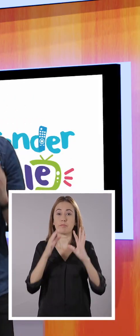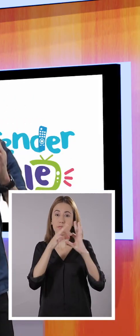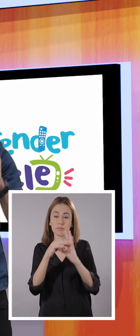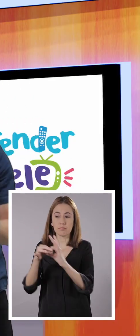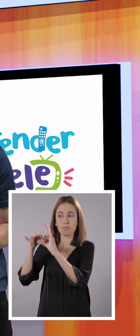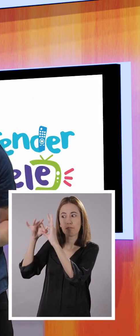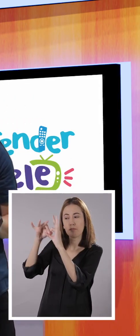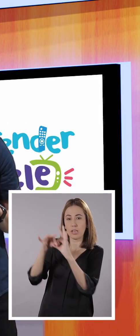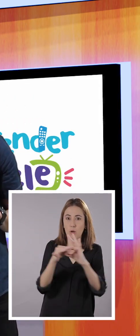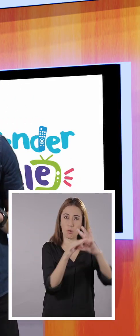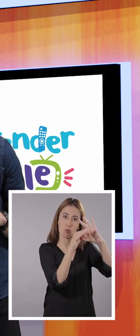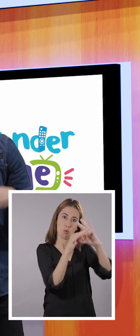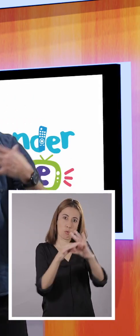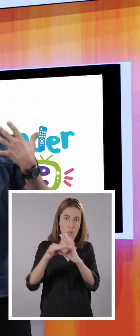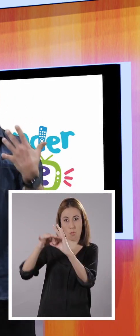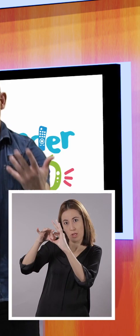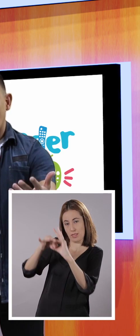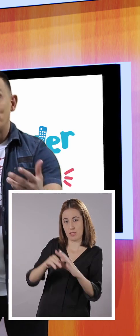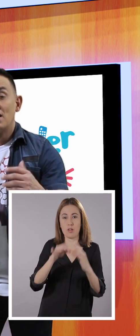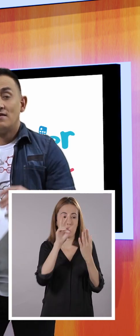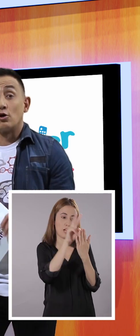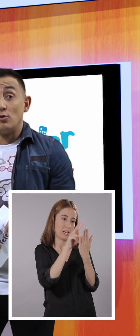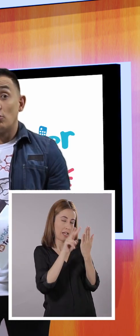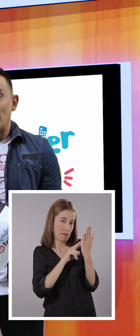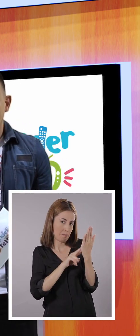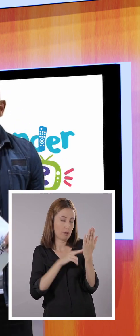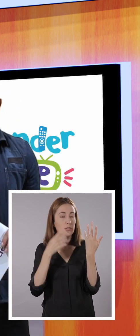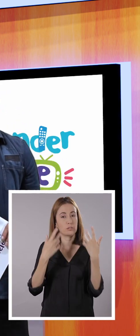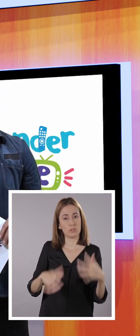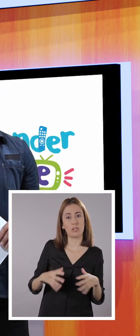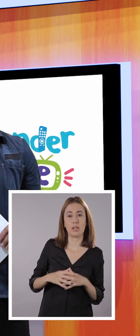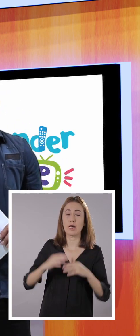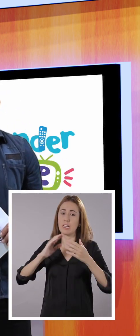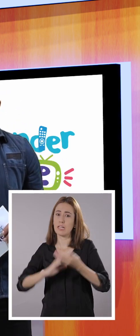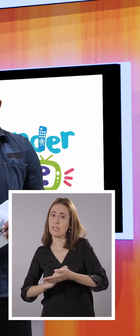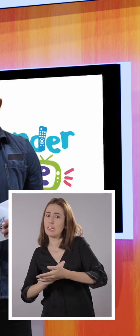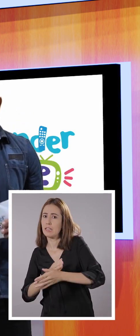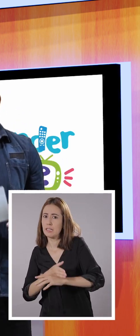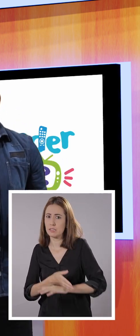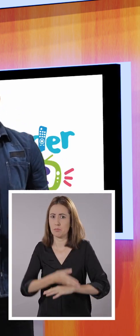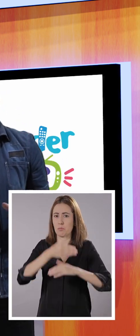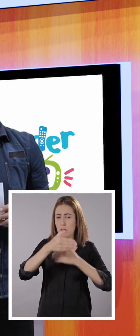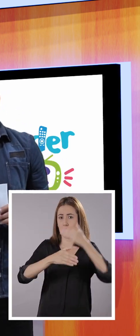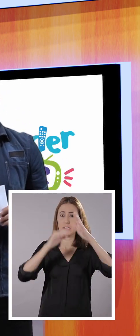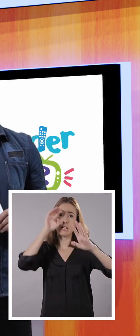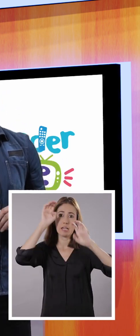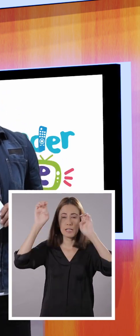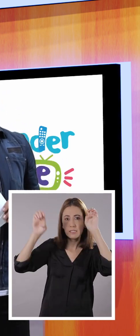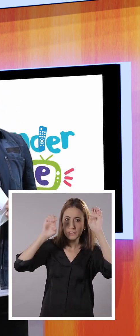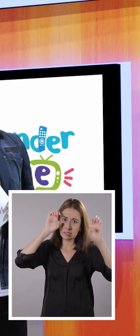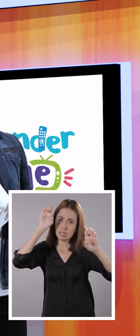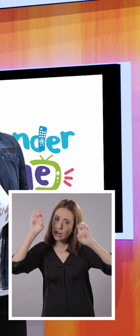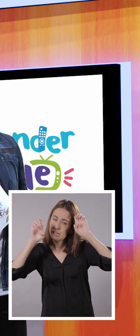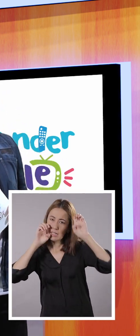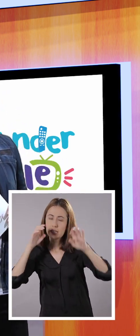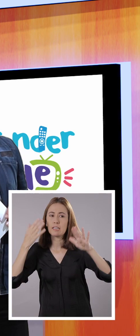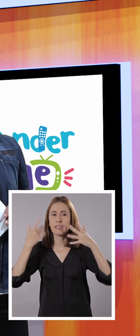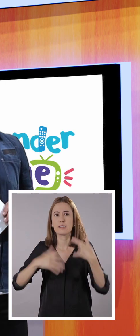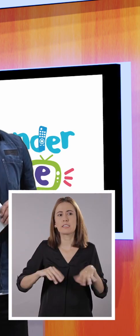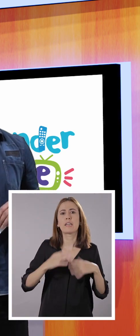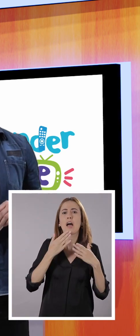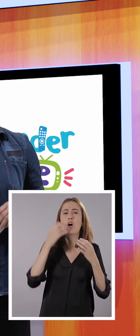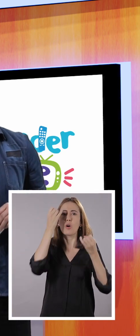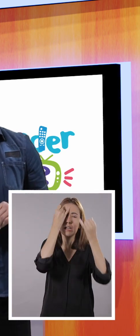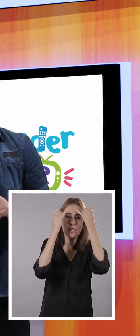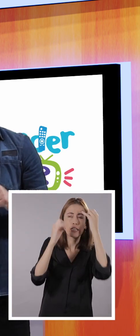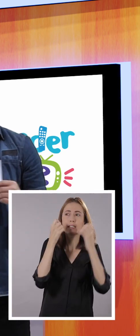si leemos un cuento acerca de cómo combatir el coronavirus? Y vamos a aprender estrategias para comprender